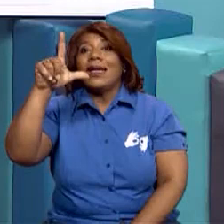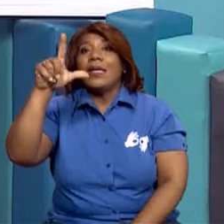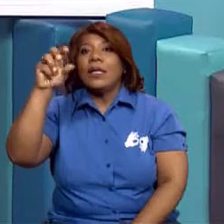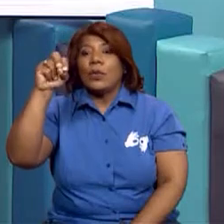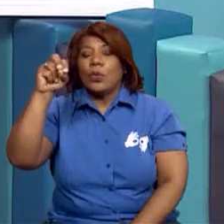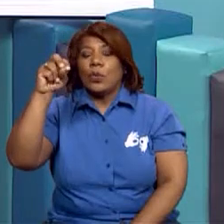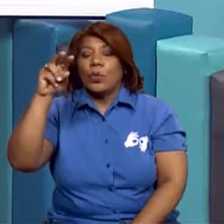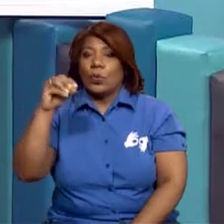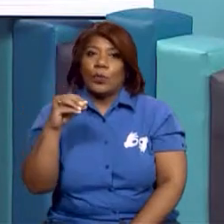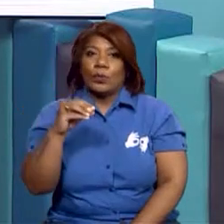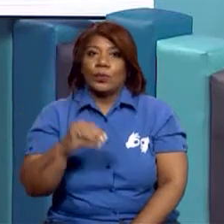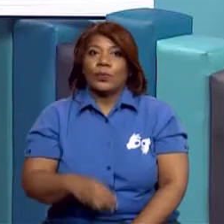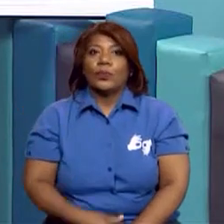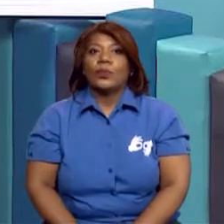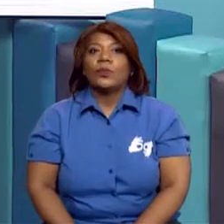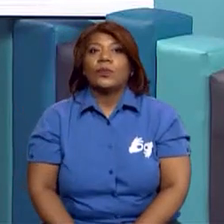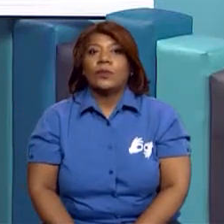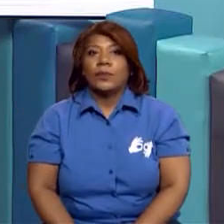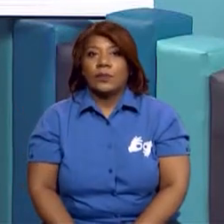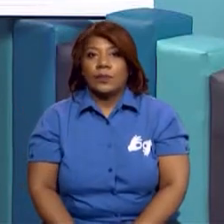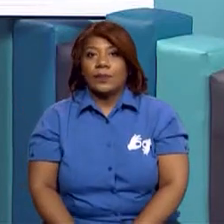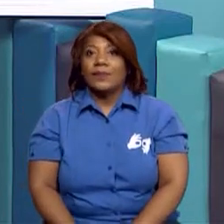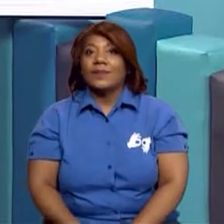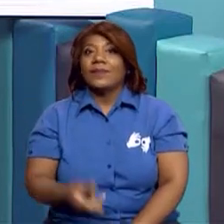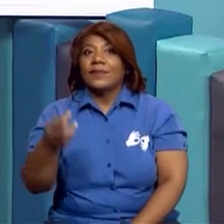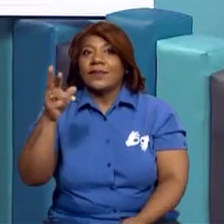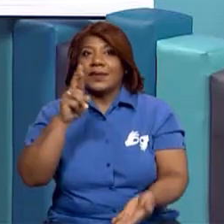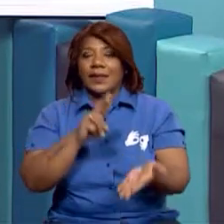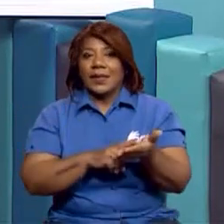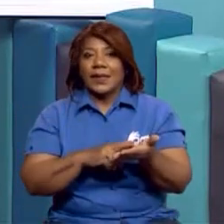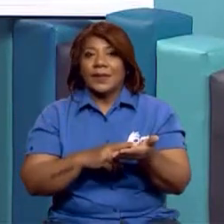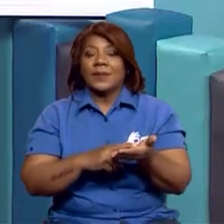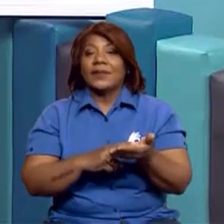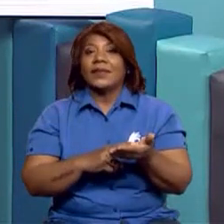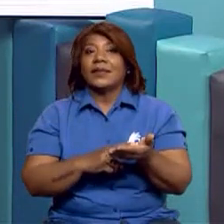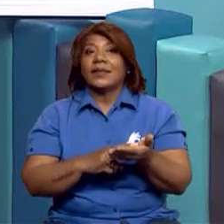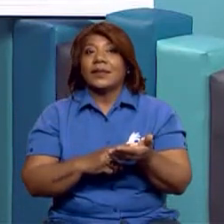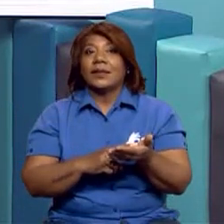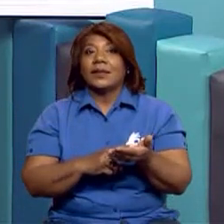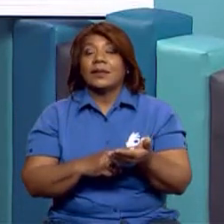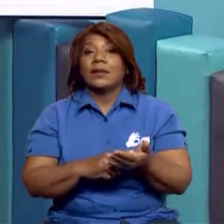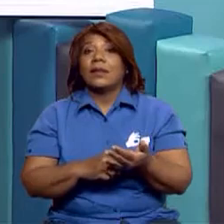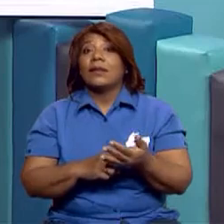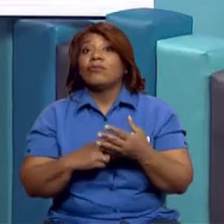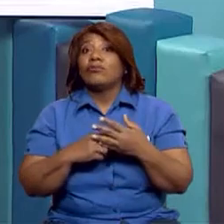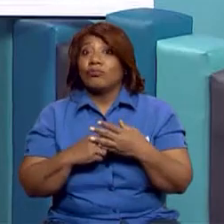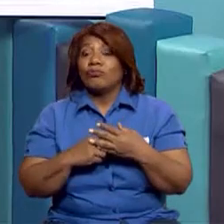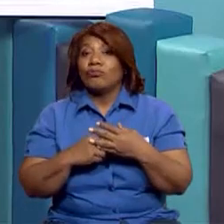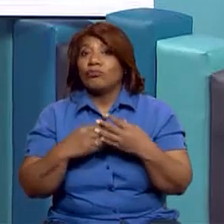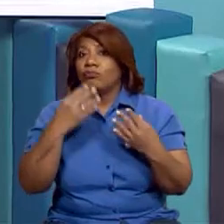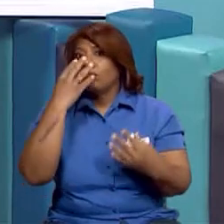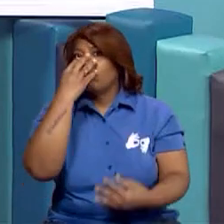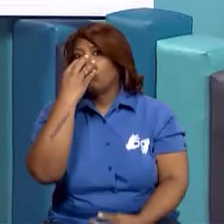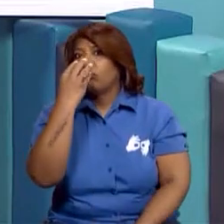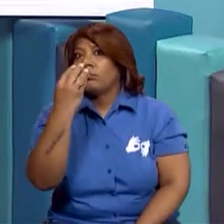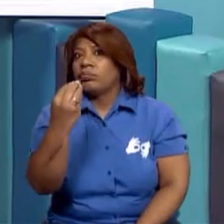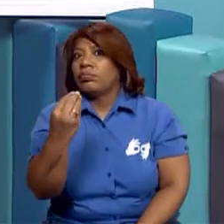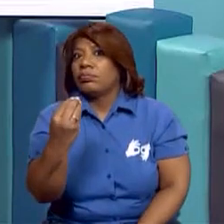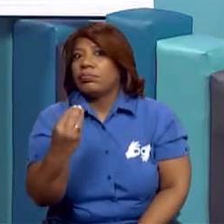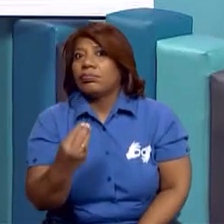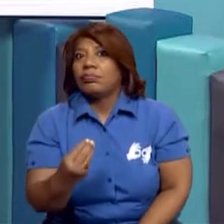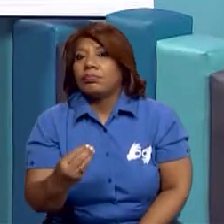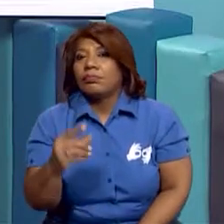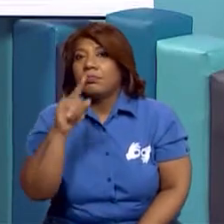demás, pues, se repiten cada una de esas imágenes. Este sería un zorro, ¿ok? Para que puedas, pues,